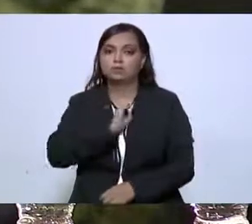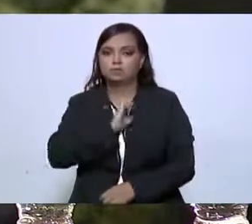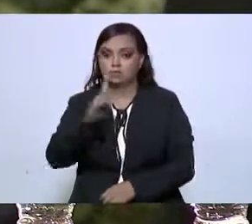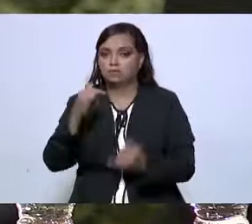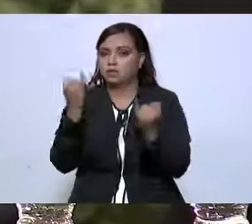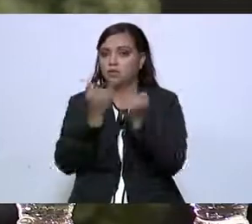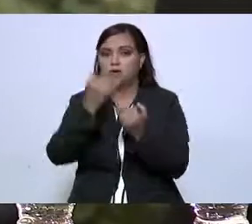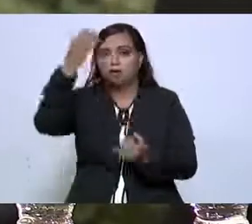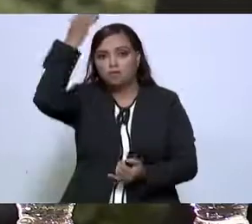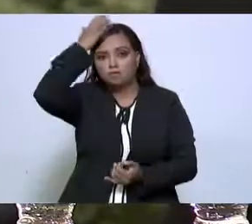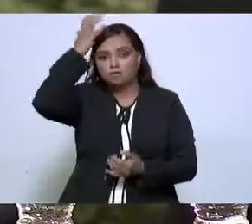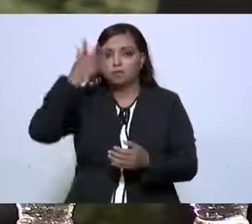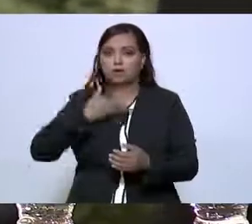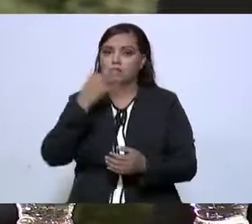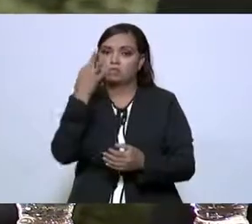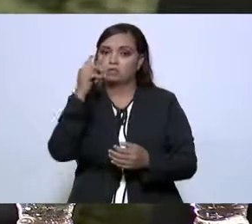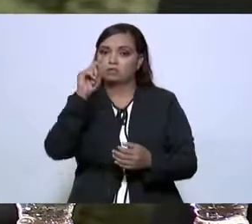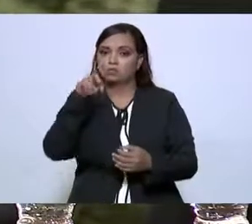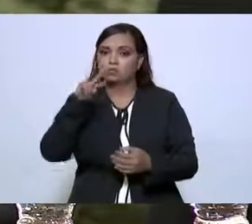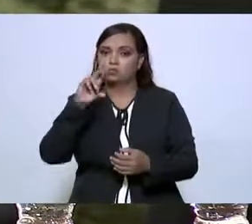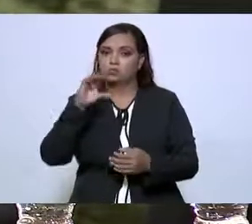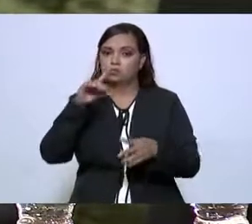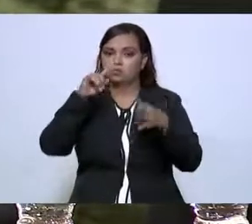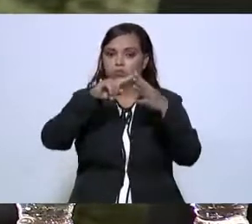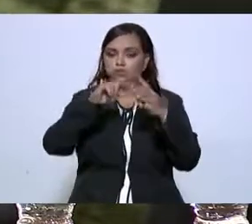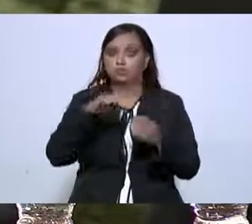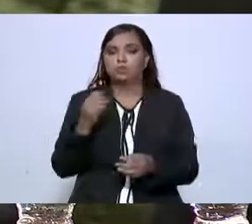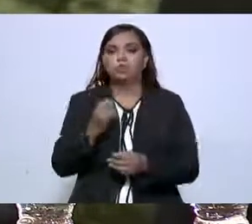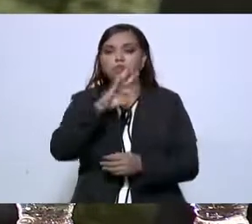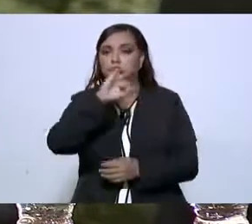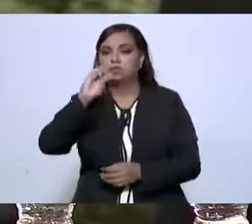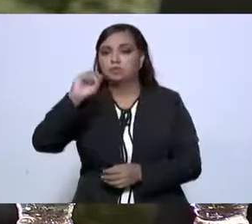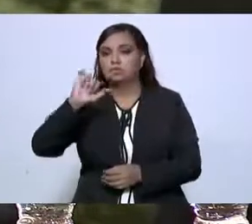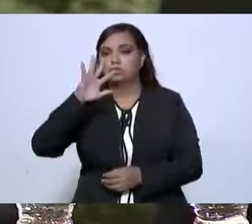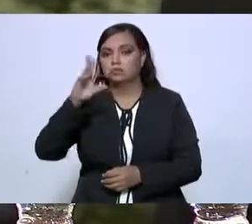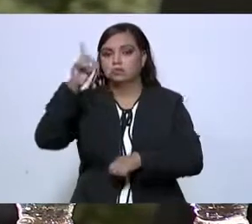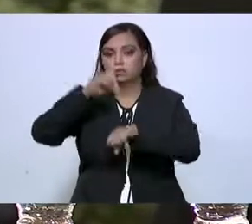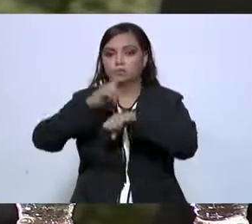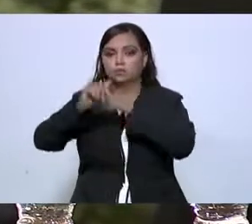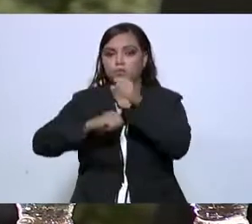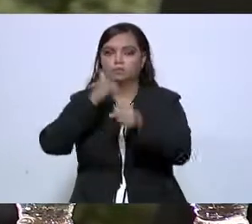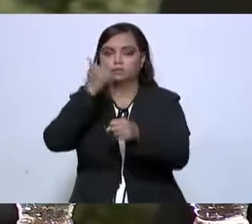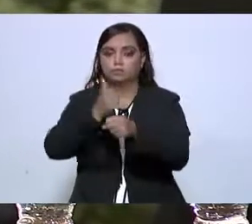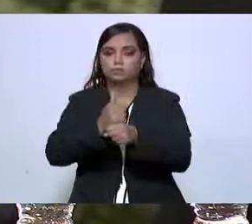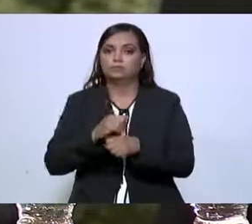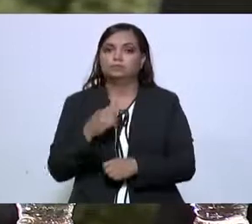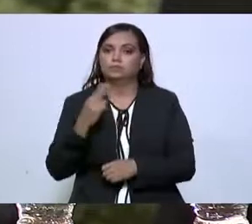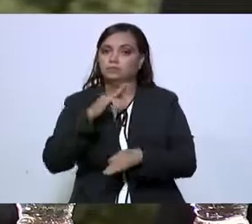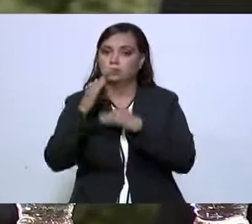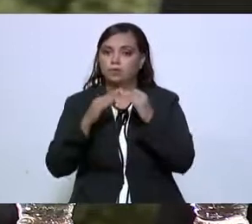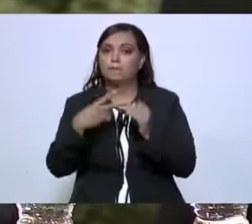que cubran los tres turnos, los 365 días del año. Para ello, también